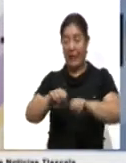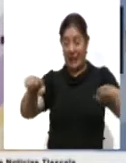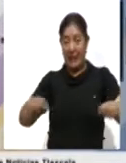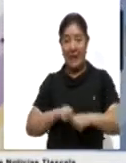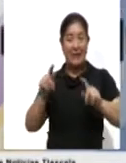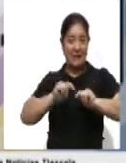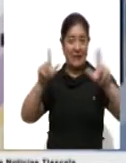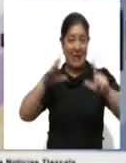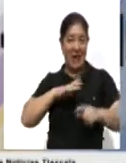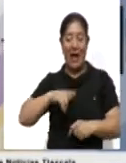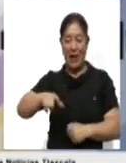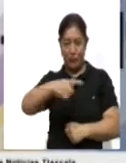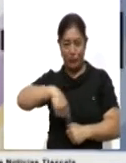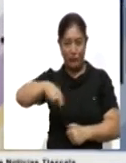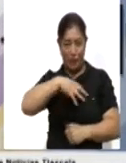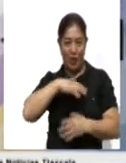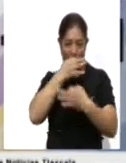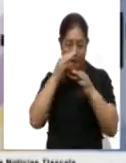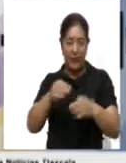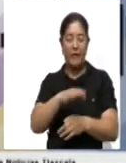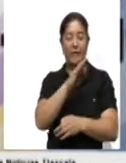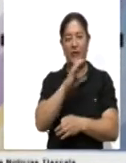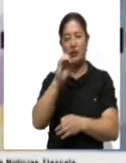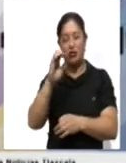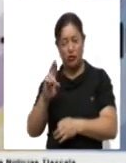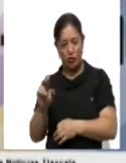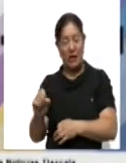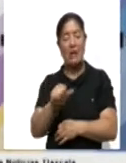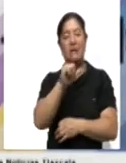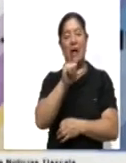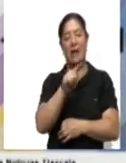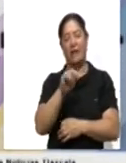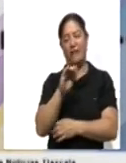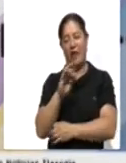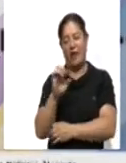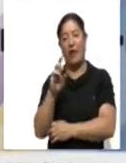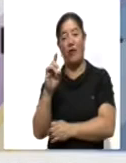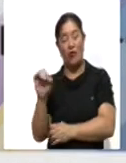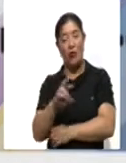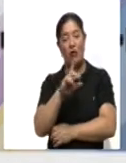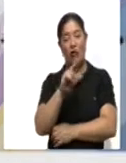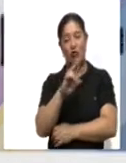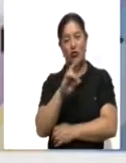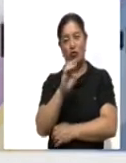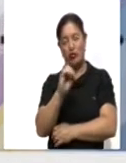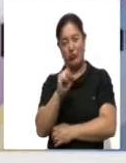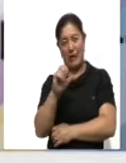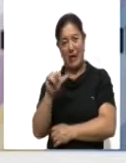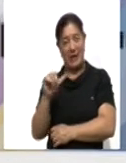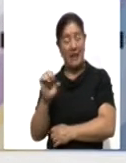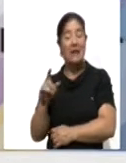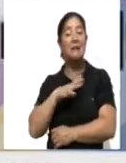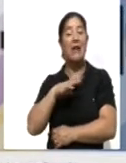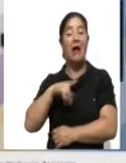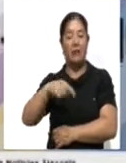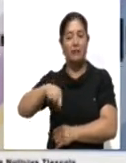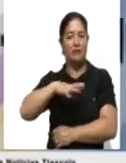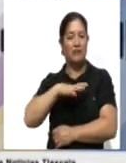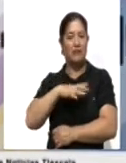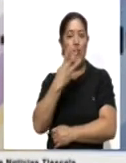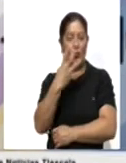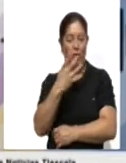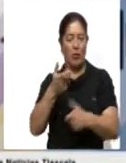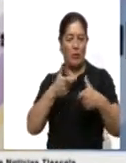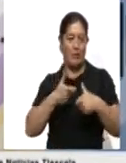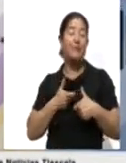integrado por Gonzalo Salvarado, Francisco Rosales y Alfredo Mijares. Así es que Tlaxcala acumularía, o ya acumula, mejor dicho, cuatro medallas